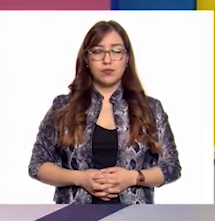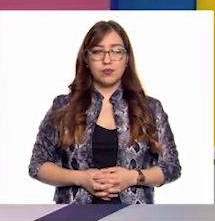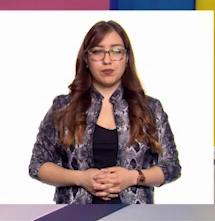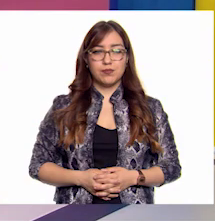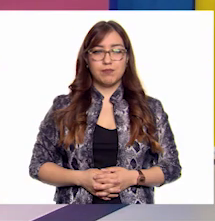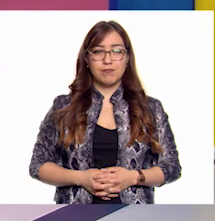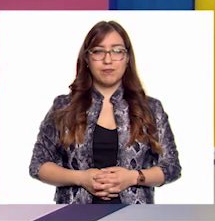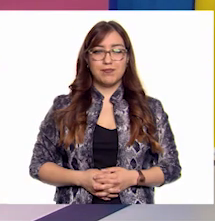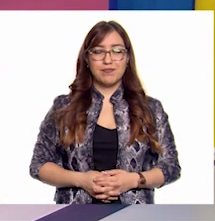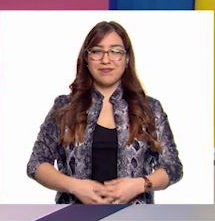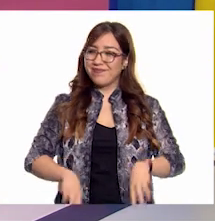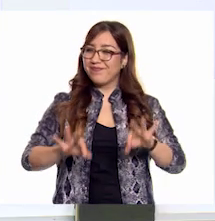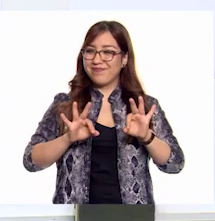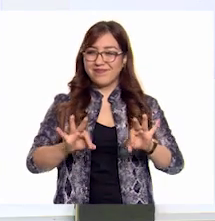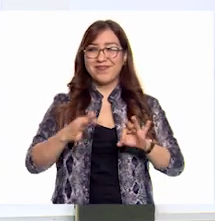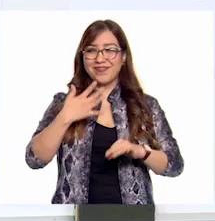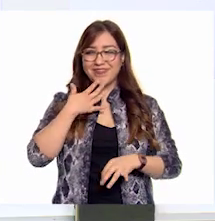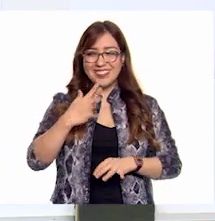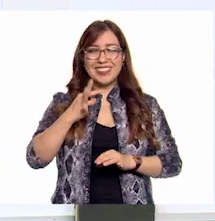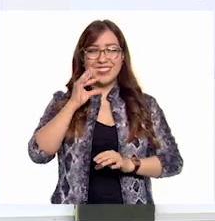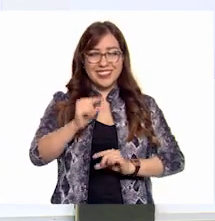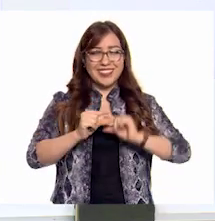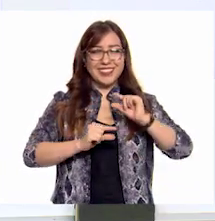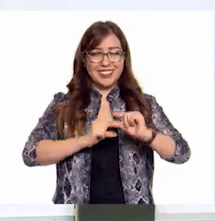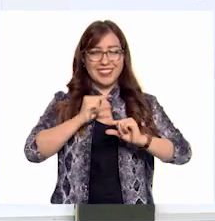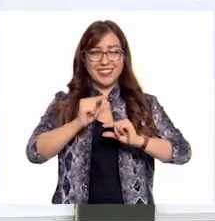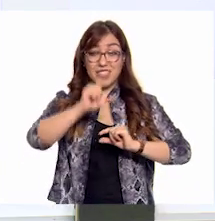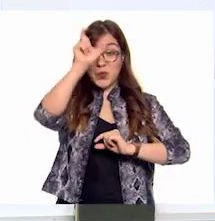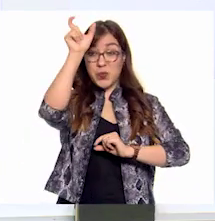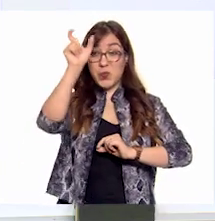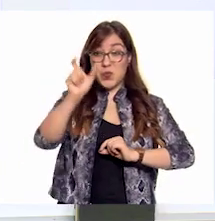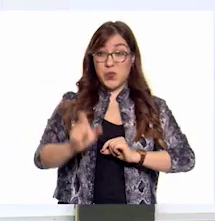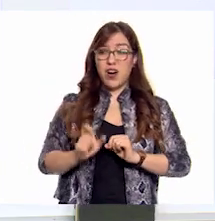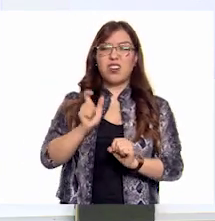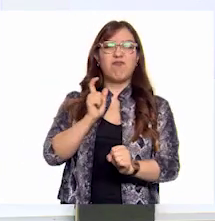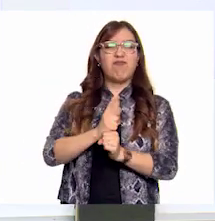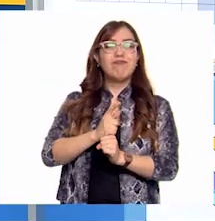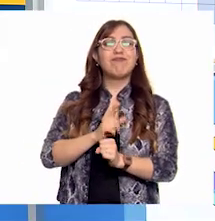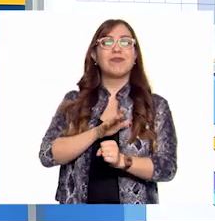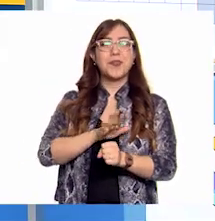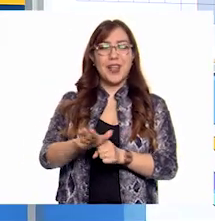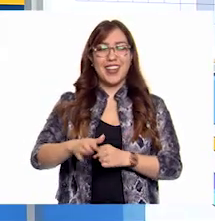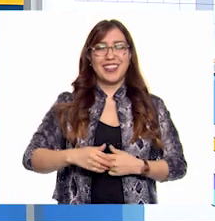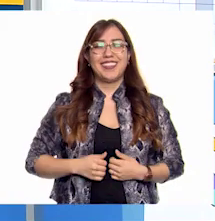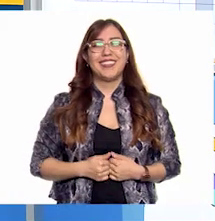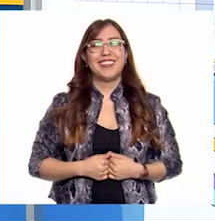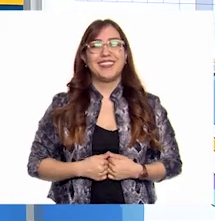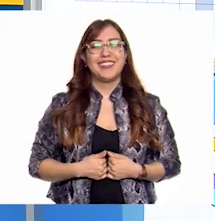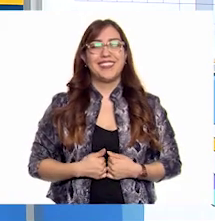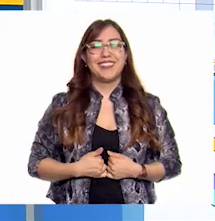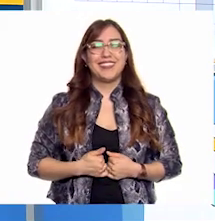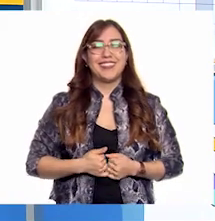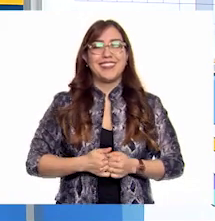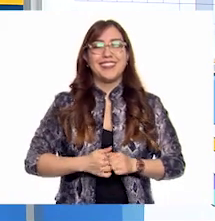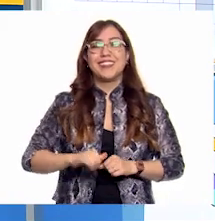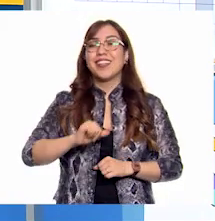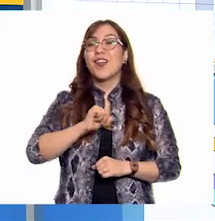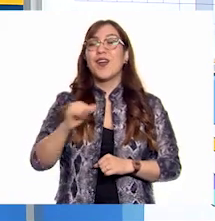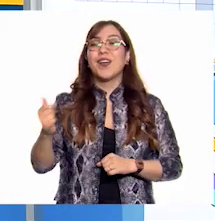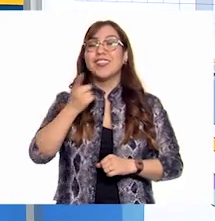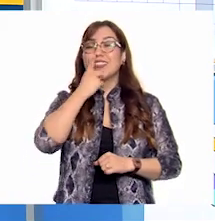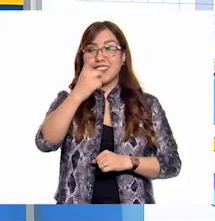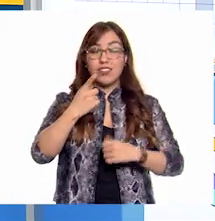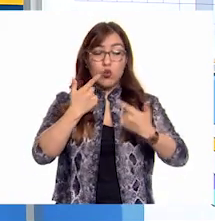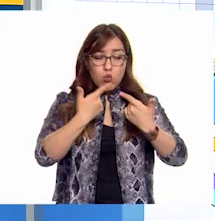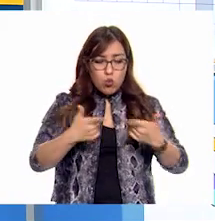¡Ah! ¡Muy bien! ¡Ya casi! ¡Casi la tenemos! ¡Sí, sí! ¡Excelente! Son los acuerdos que se generan en